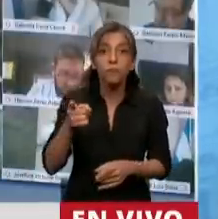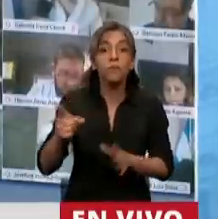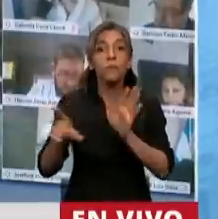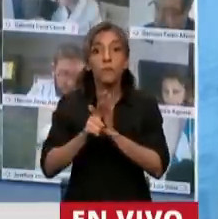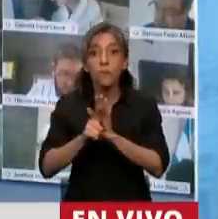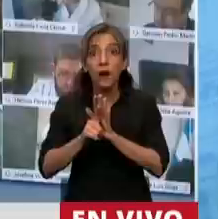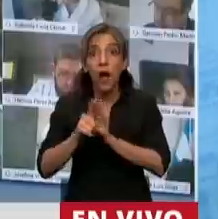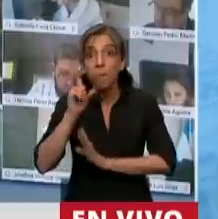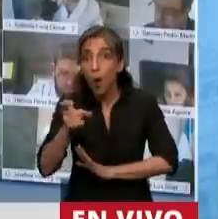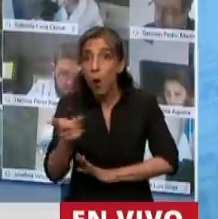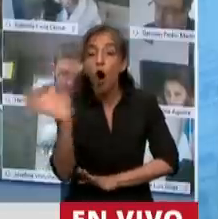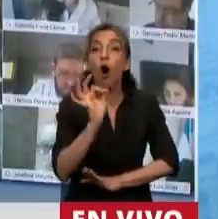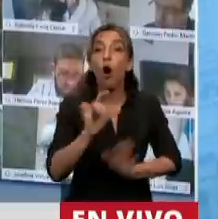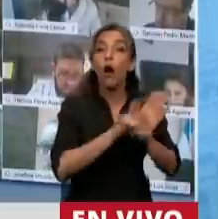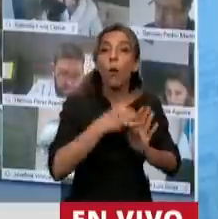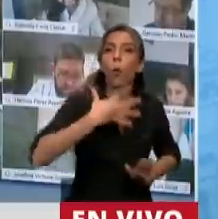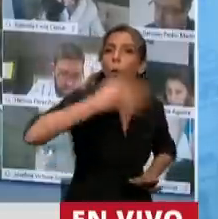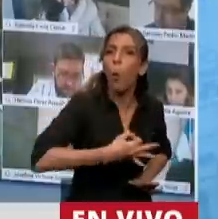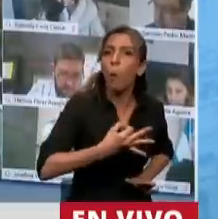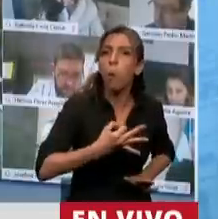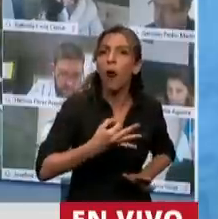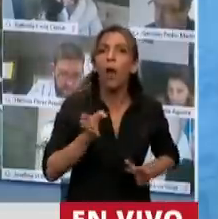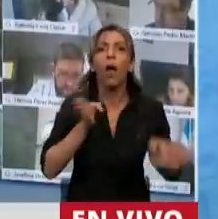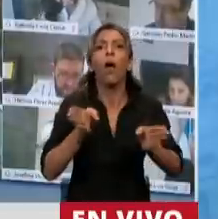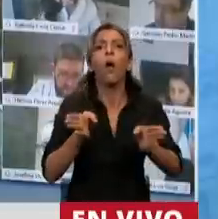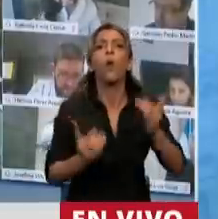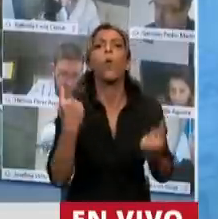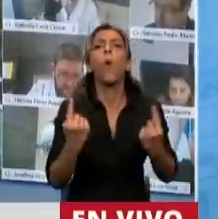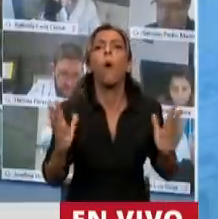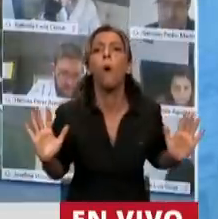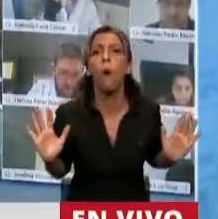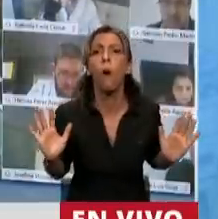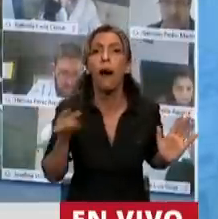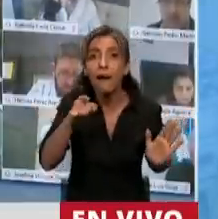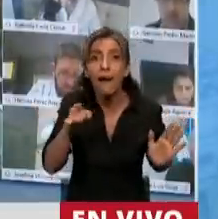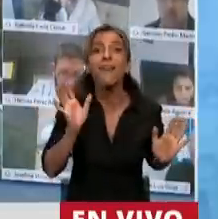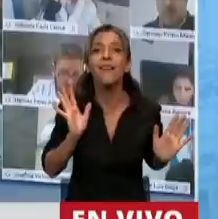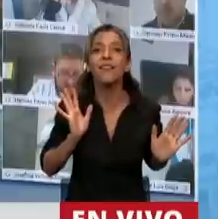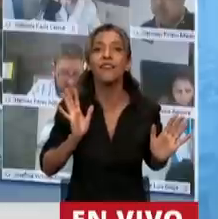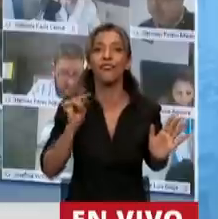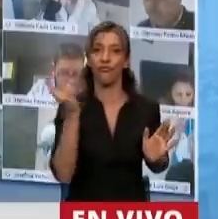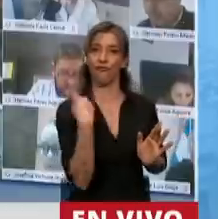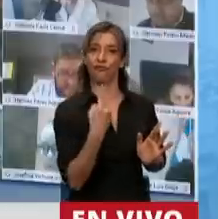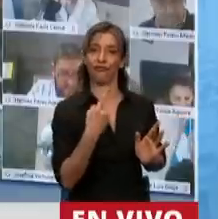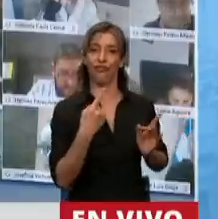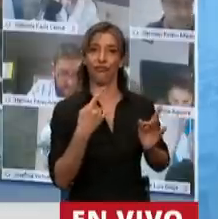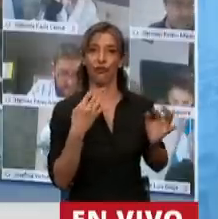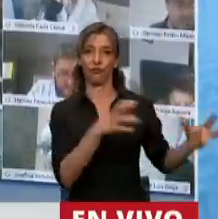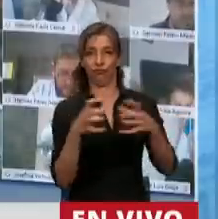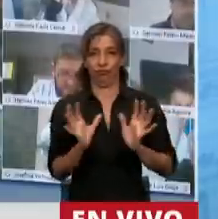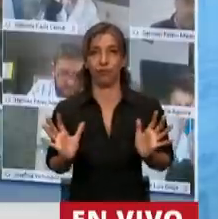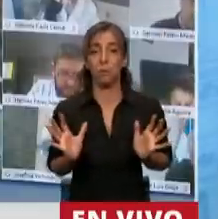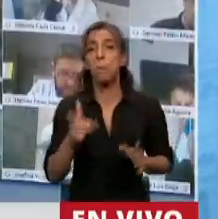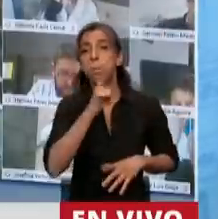respetarlas. Ese es el principal aspecto en discusión hoy aquí, porque si no es como que se banaliza la